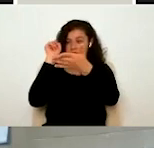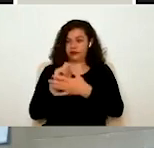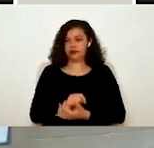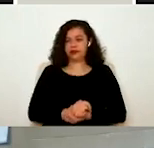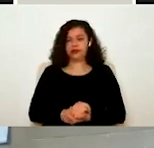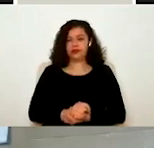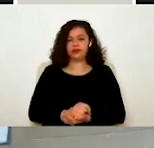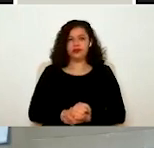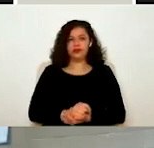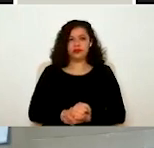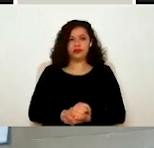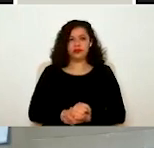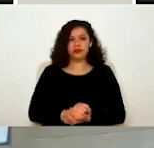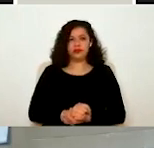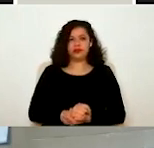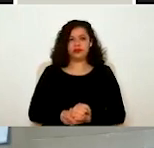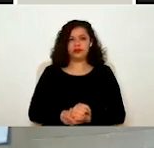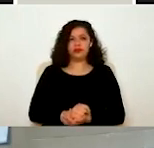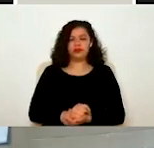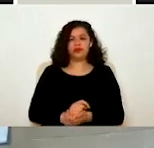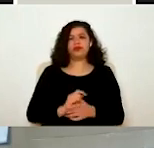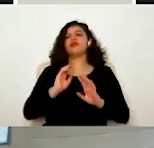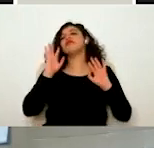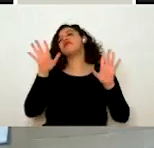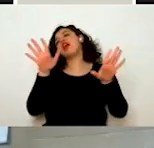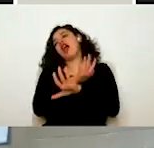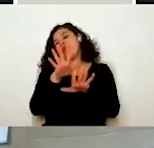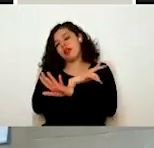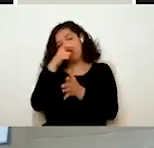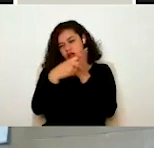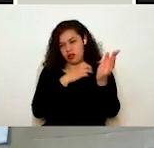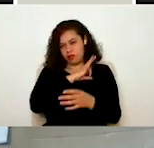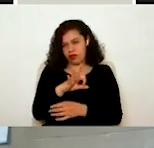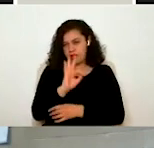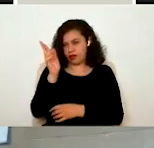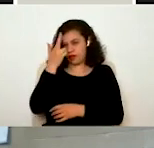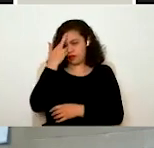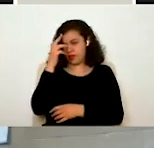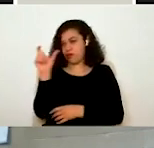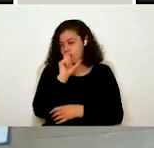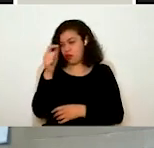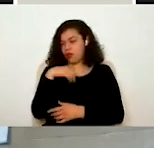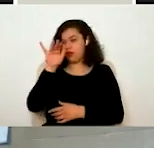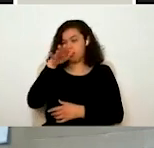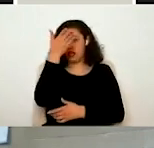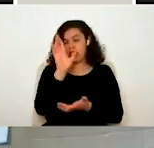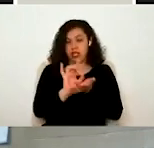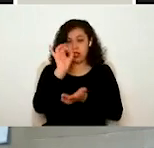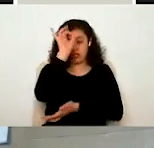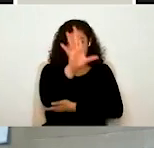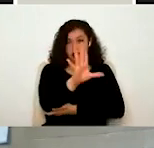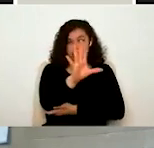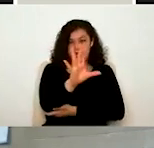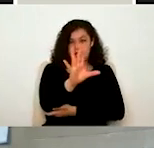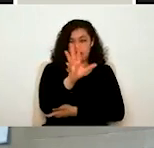Y ahora sí, la solicitud puedo editarla. si recuerdan, les había comentado que cuando yo envío una solicitud, la herramienta o